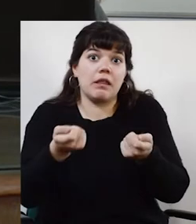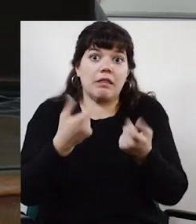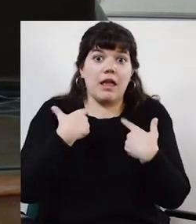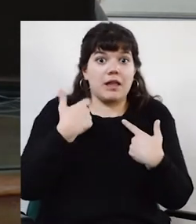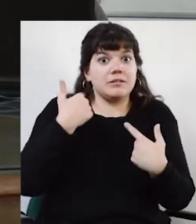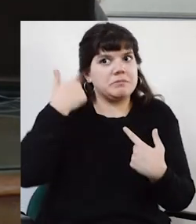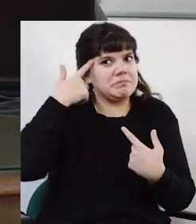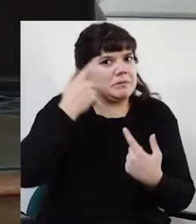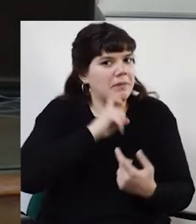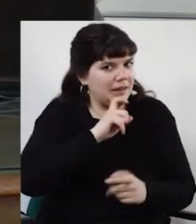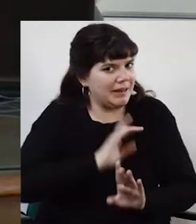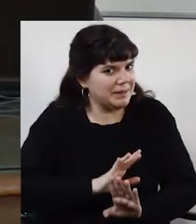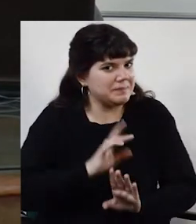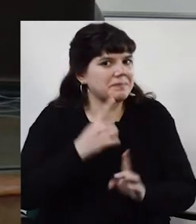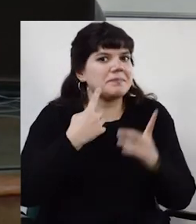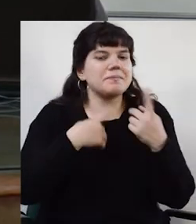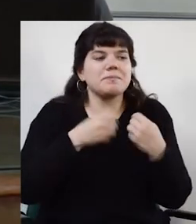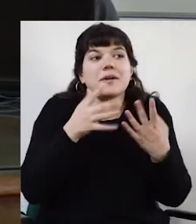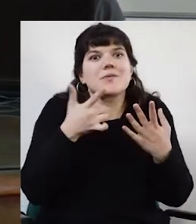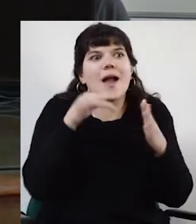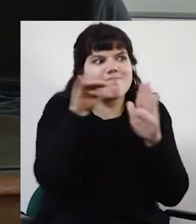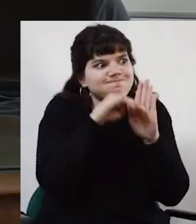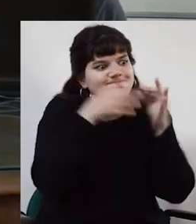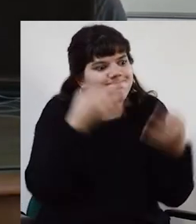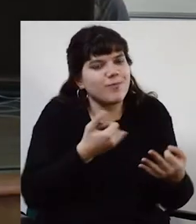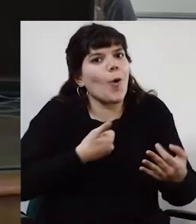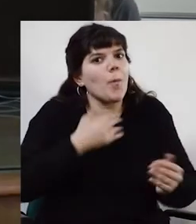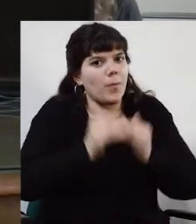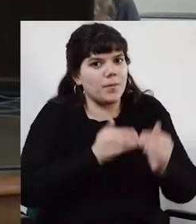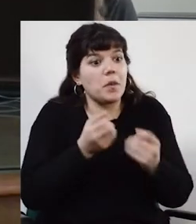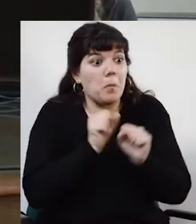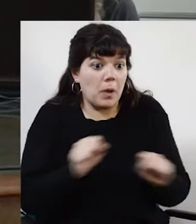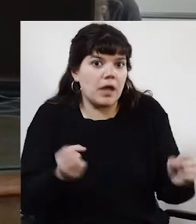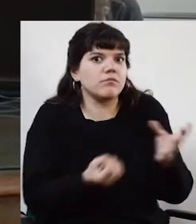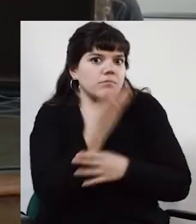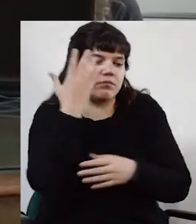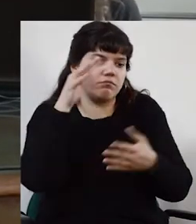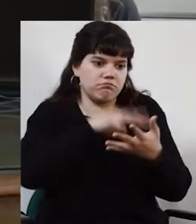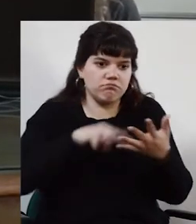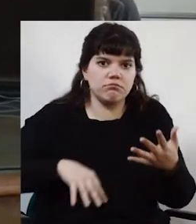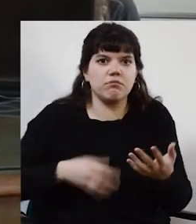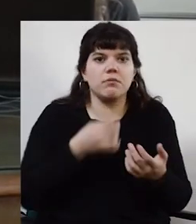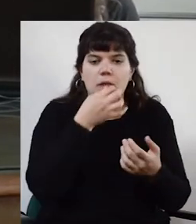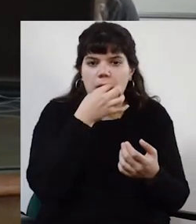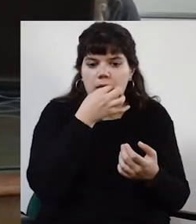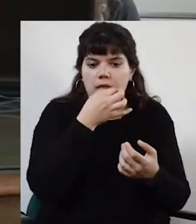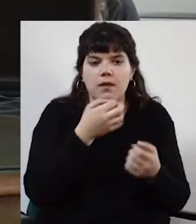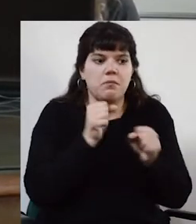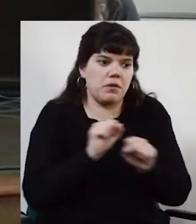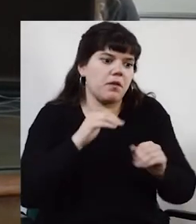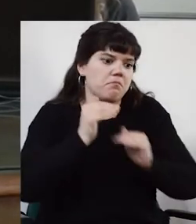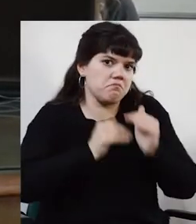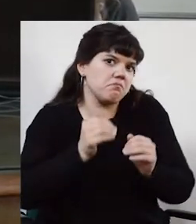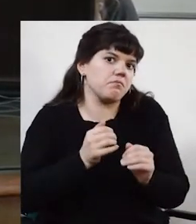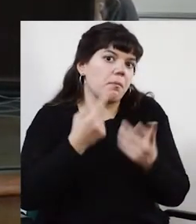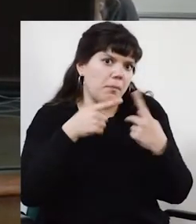creo que están mintiendo, pero, o bueno, o puede armarse un marco en el que le interesa moverse. O